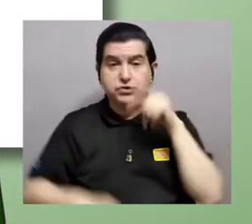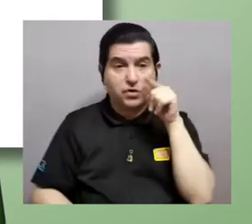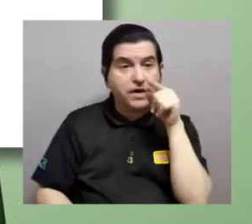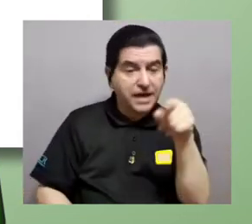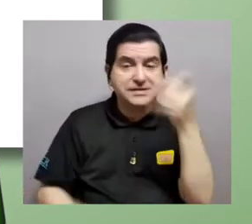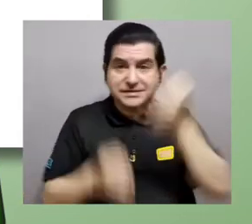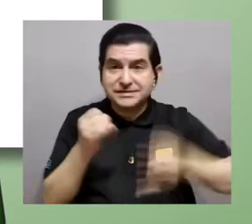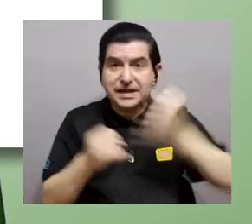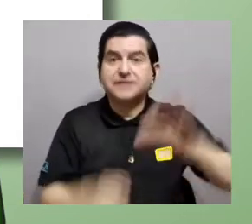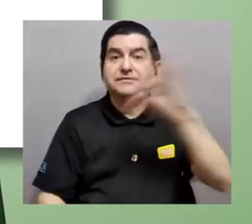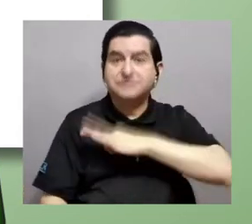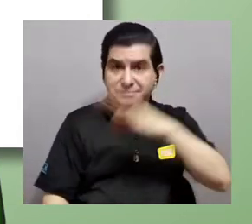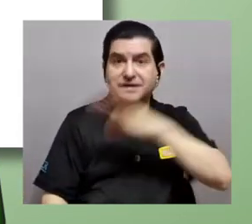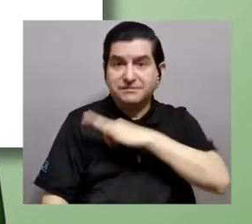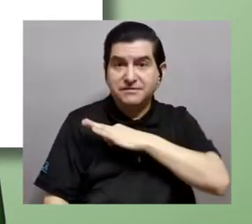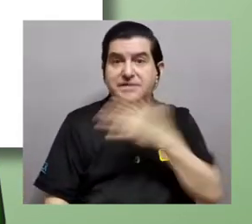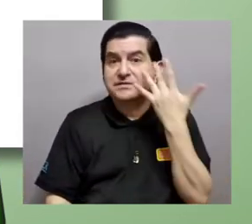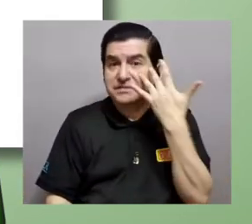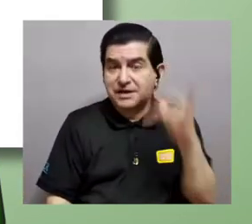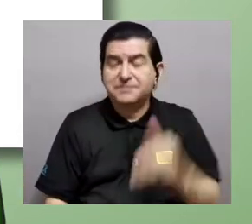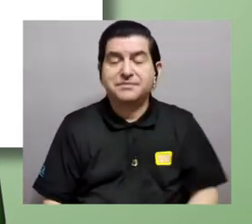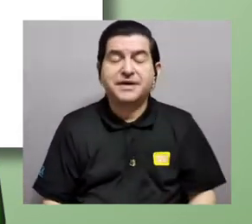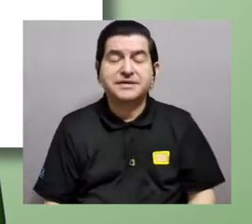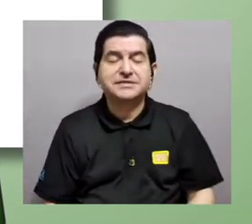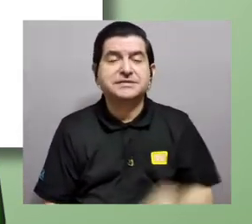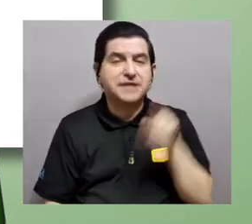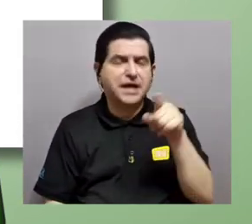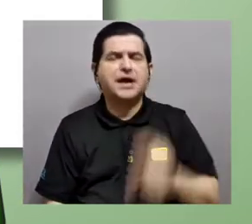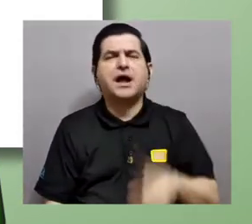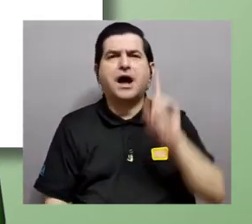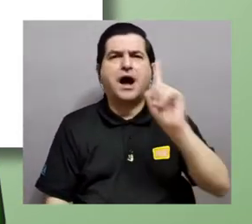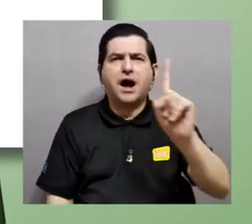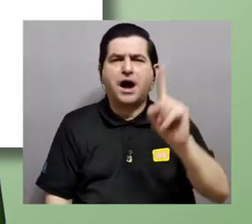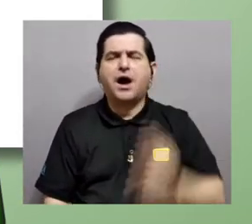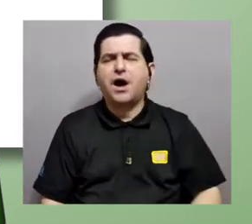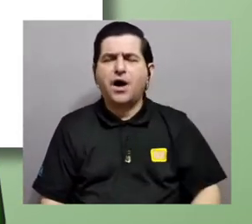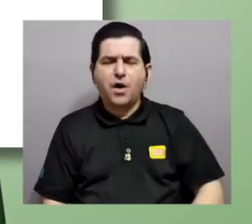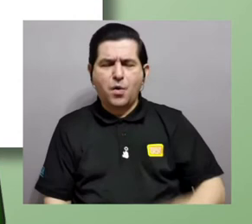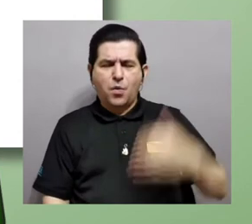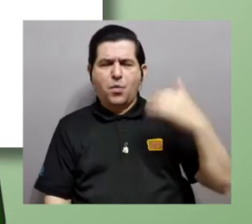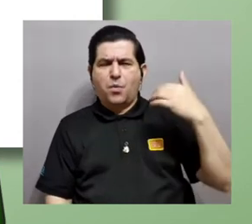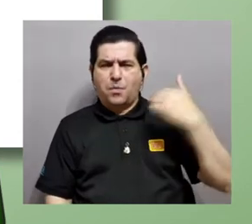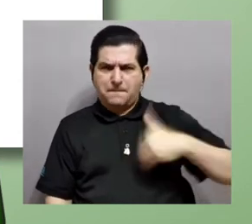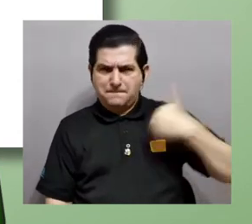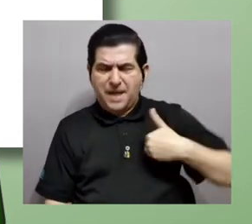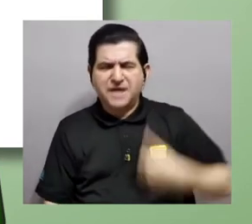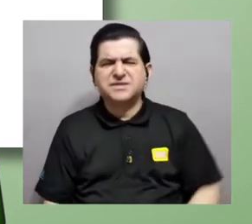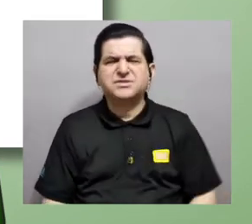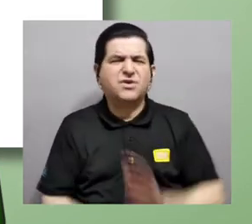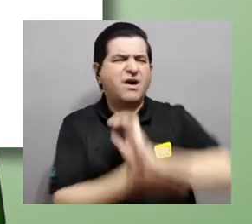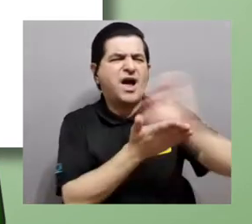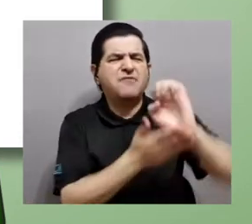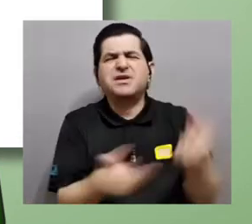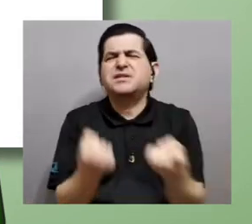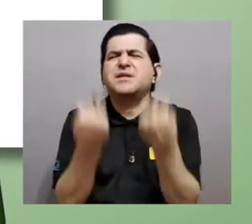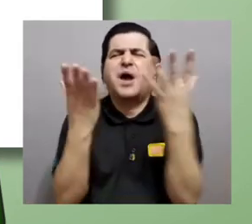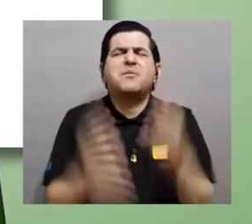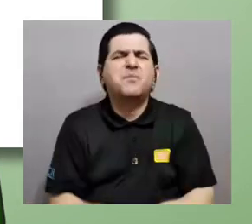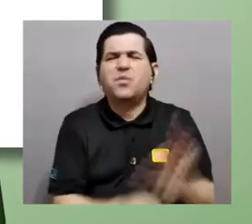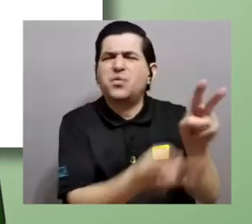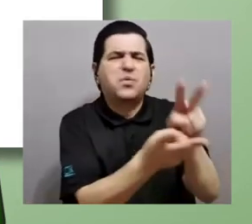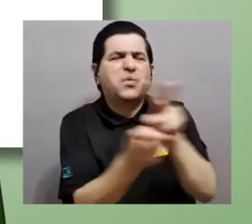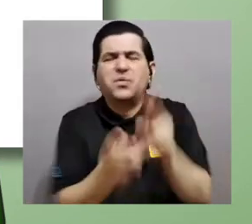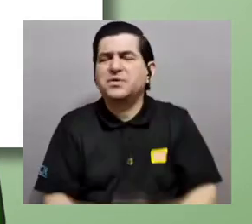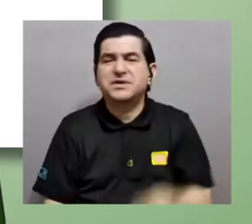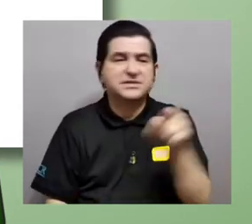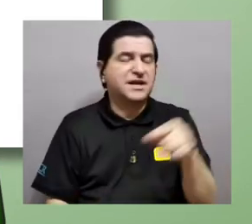benefician porque al parecerse los machos logran evitar un poco ese exceso de intentos de apareamientos que es perjudicial en general